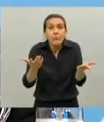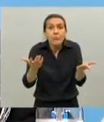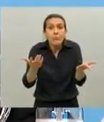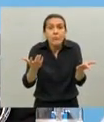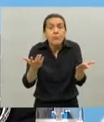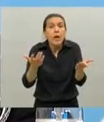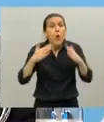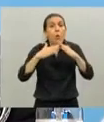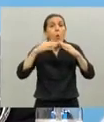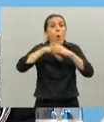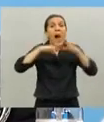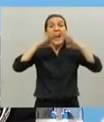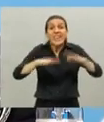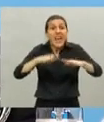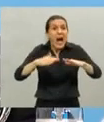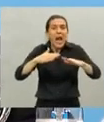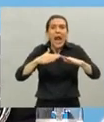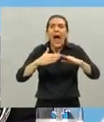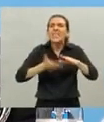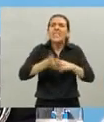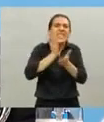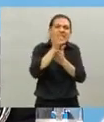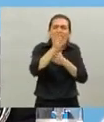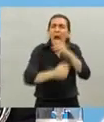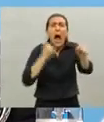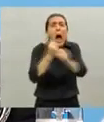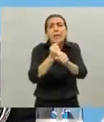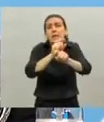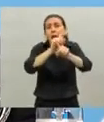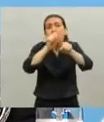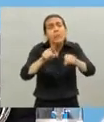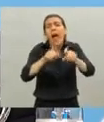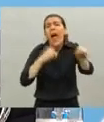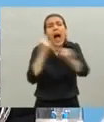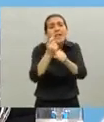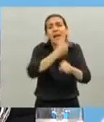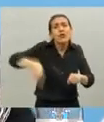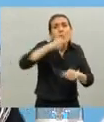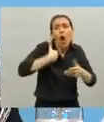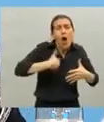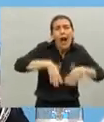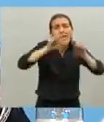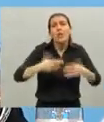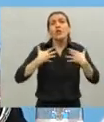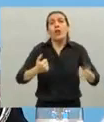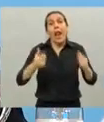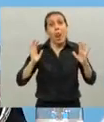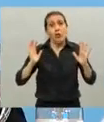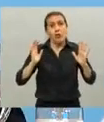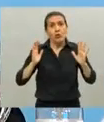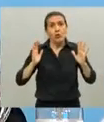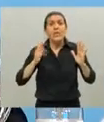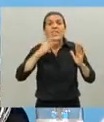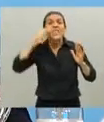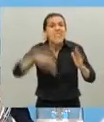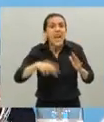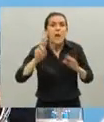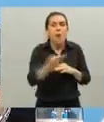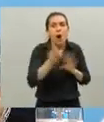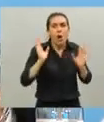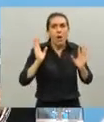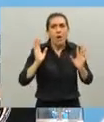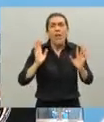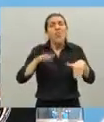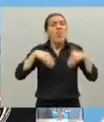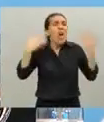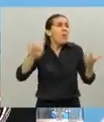la cuarentena va a durar lo que tenga que durar para que los argentinos estemos sanos y para que los argentinos no se mueran después